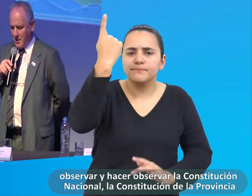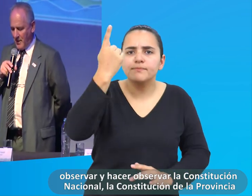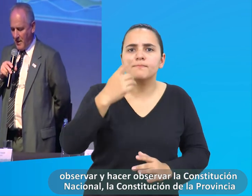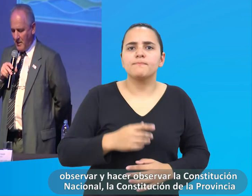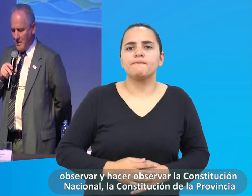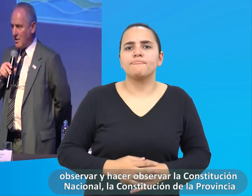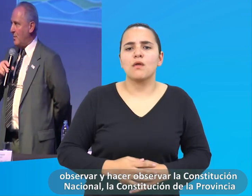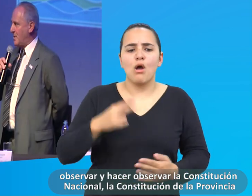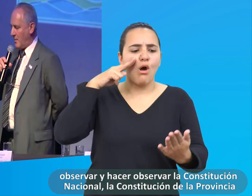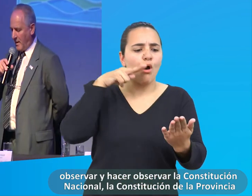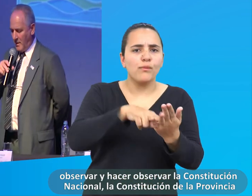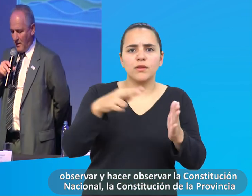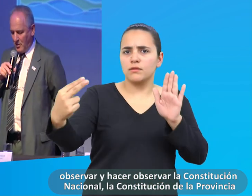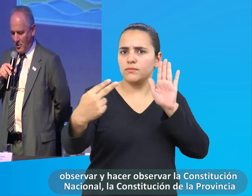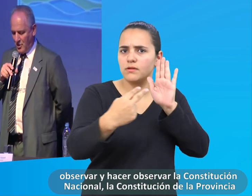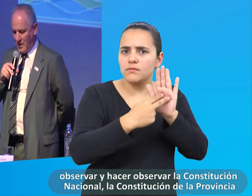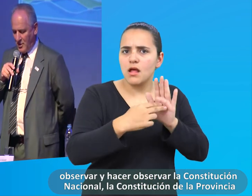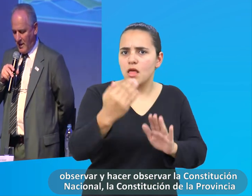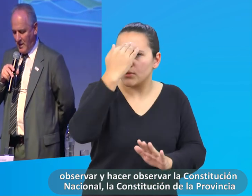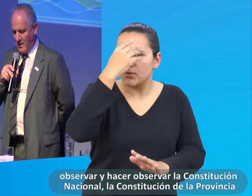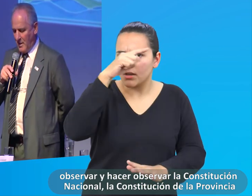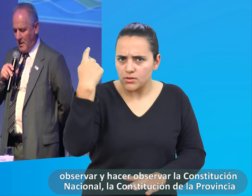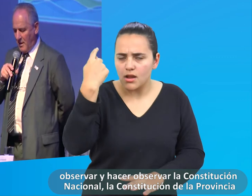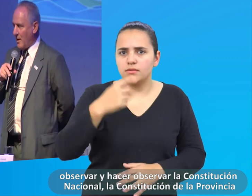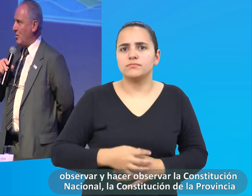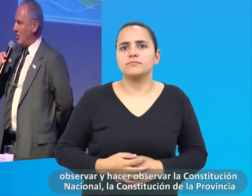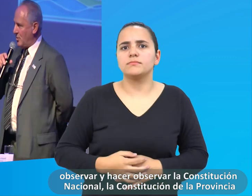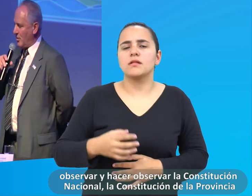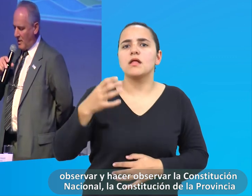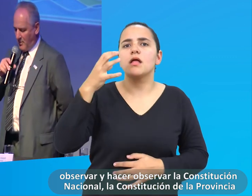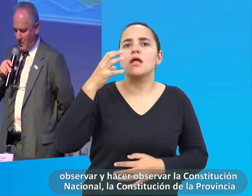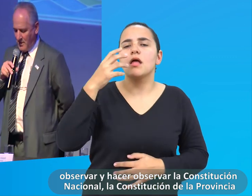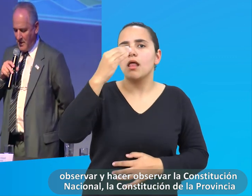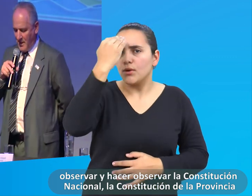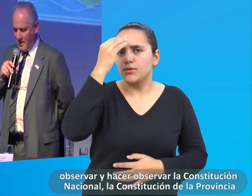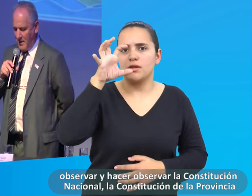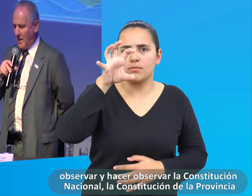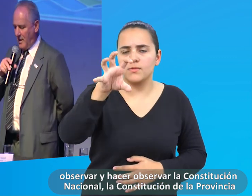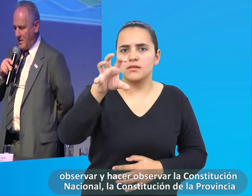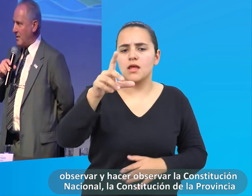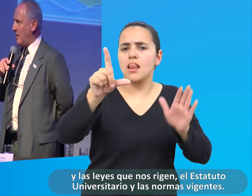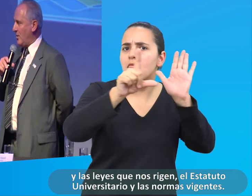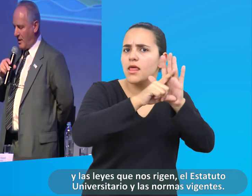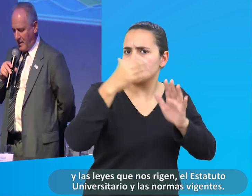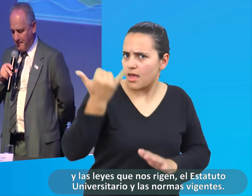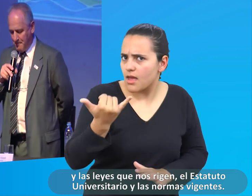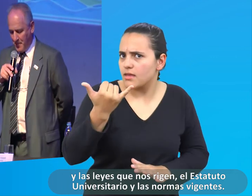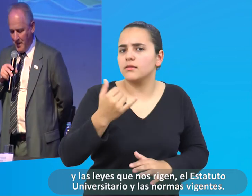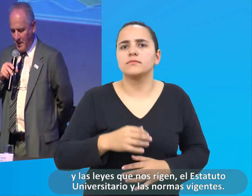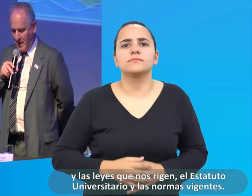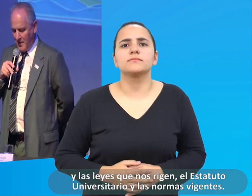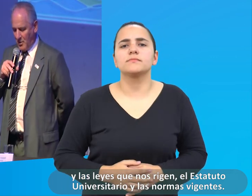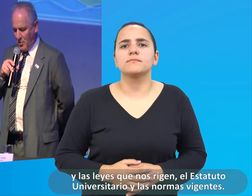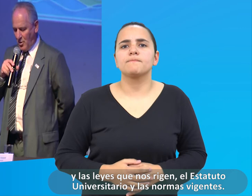observar y hacer observar la constitución nacional, la constitución de la provincia y las leyes que nos rigen,